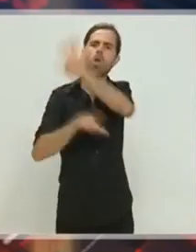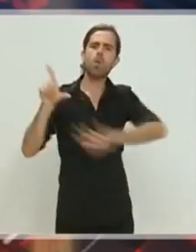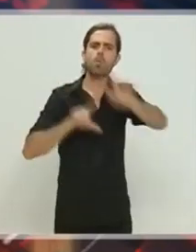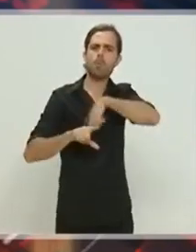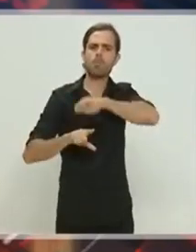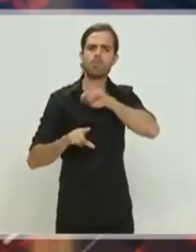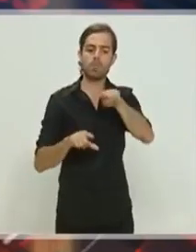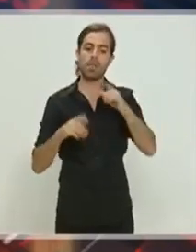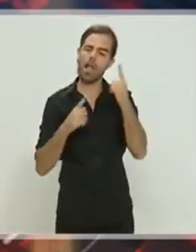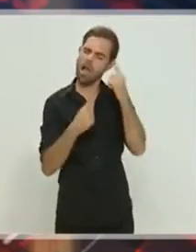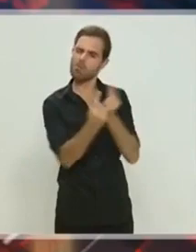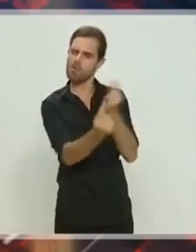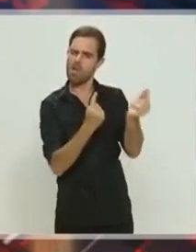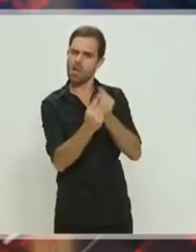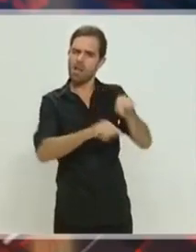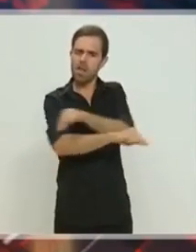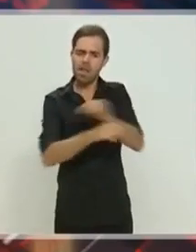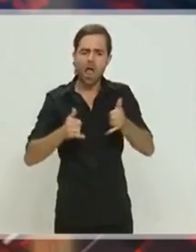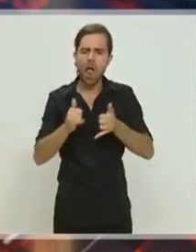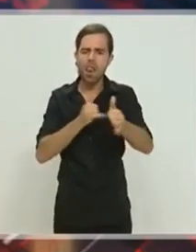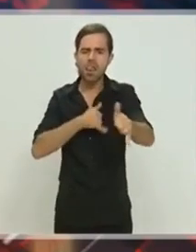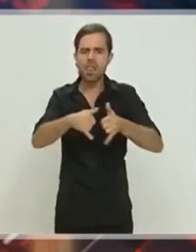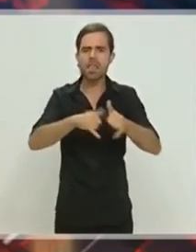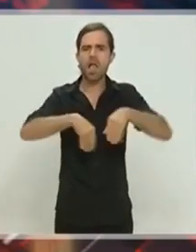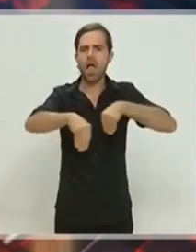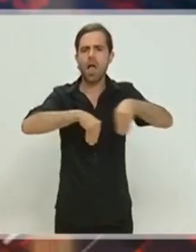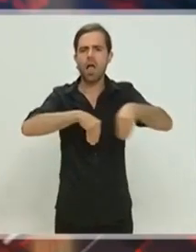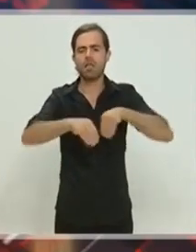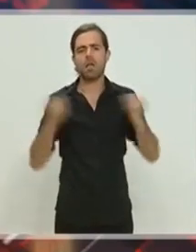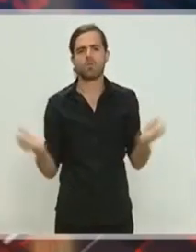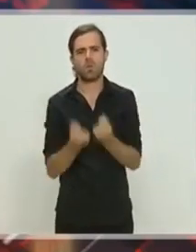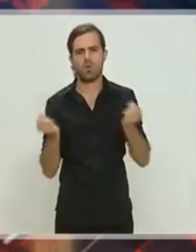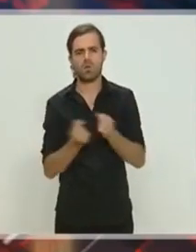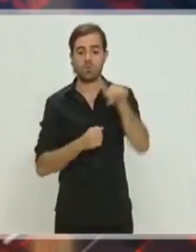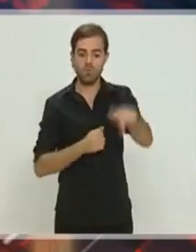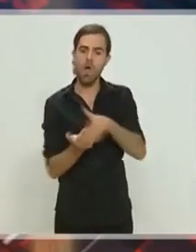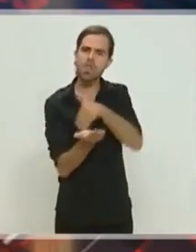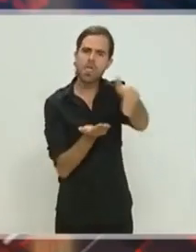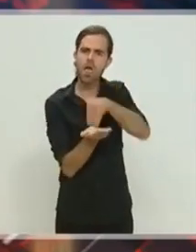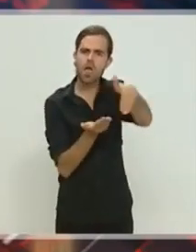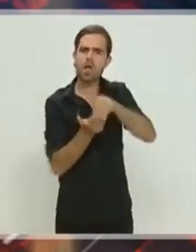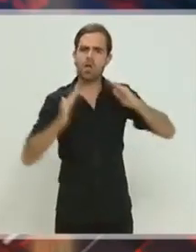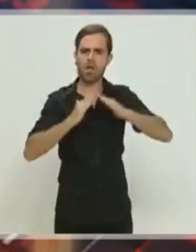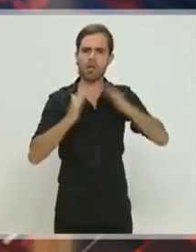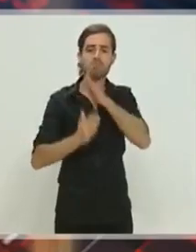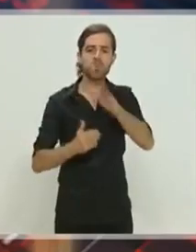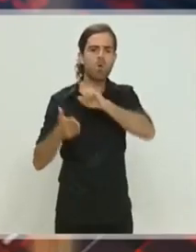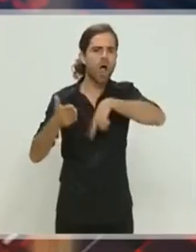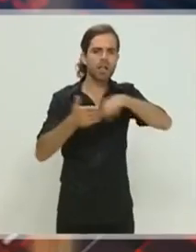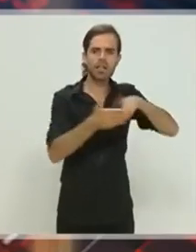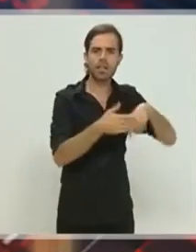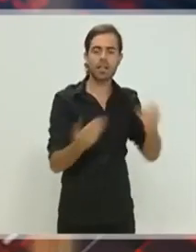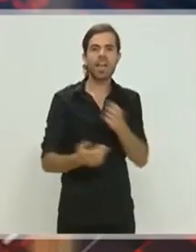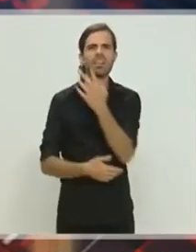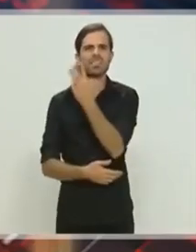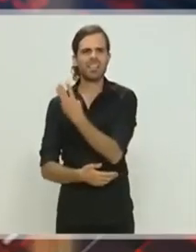actuación. Aseguran que todavía siguen los desahucios ahora por alquiler y hay 3 millones y medio de viviendas vacías. Piden